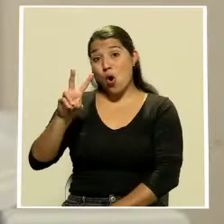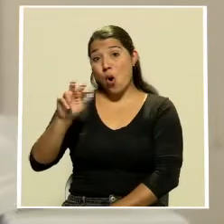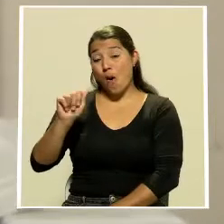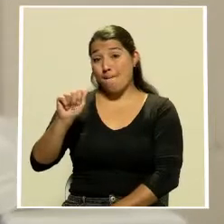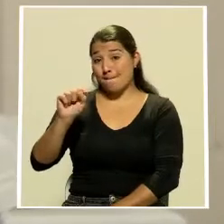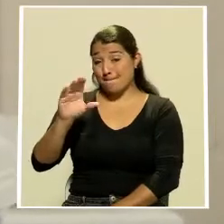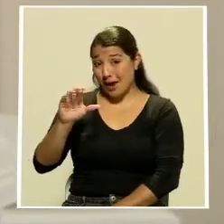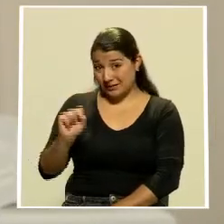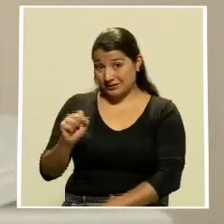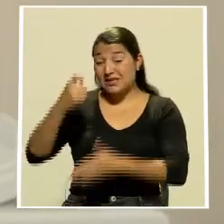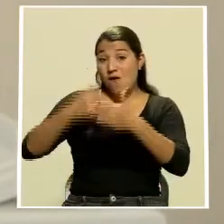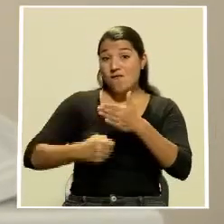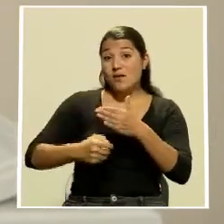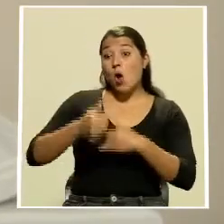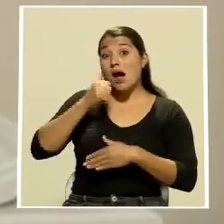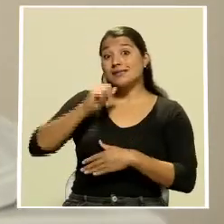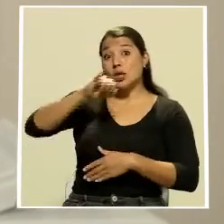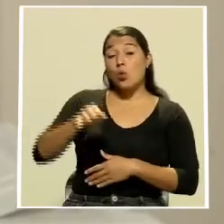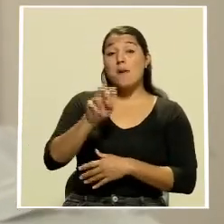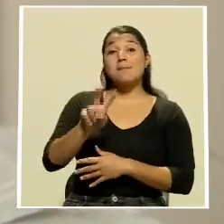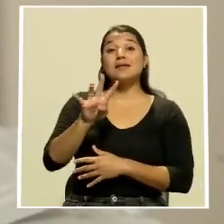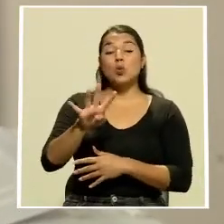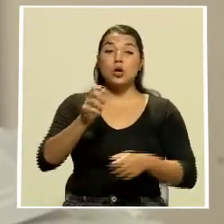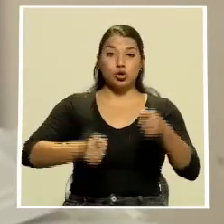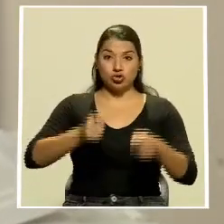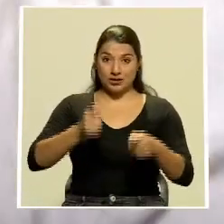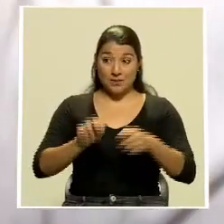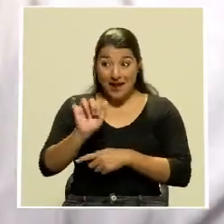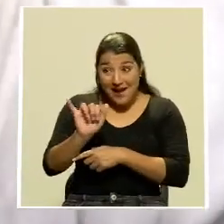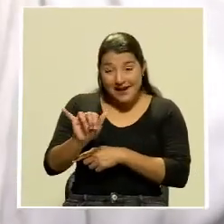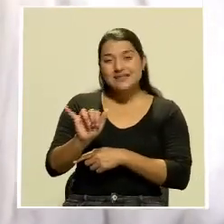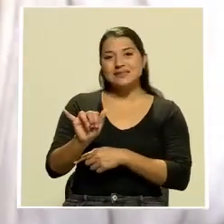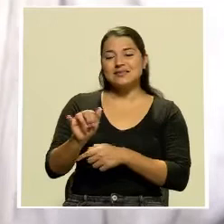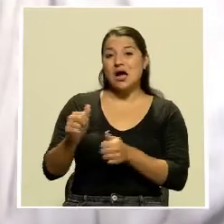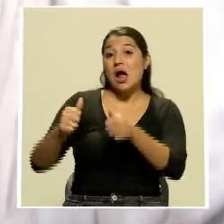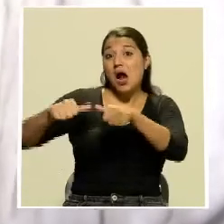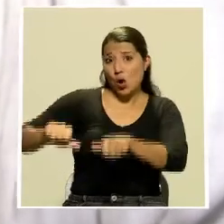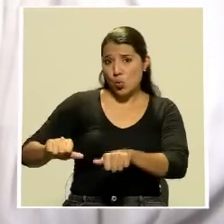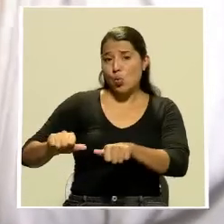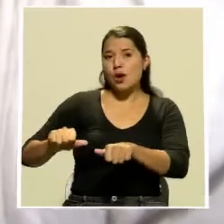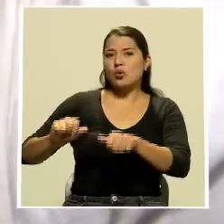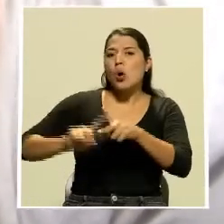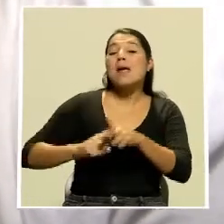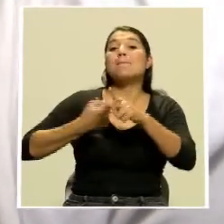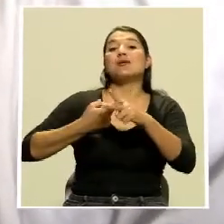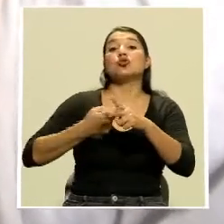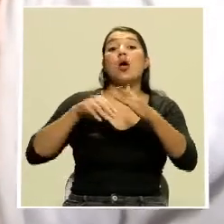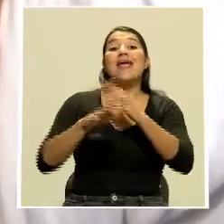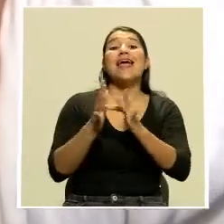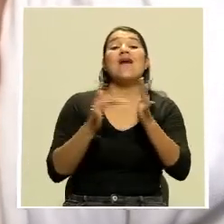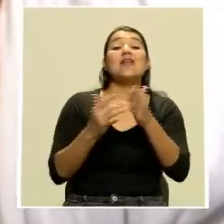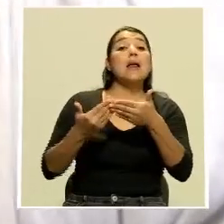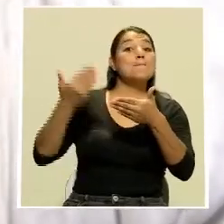-19, se firmó este jueves 24 de septiembre. Este mecanismo, lanzado en abril pasado por la Organización Mundial de la Salud,